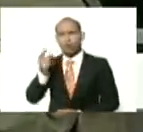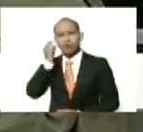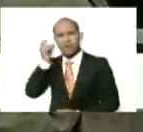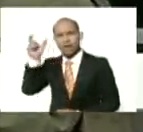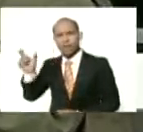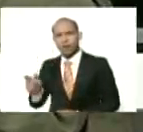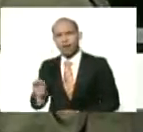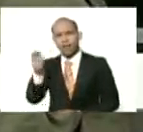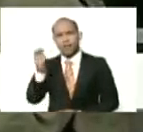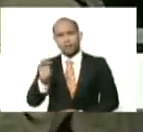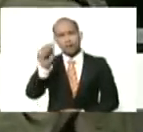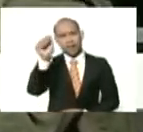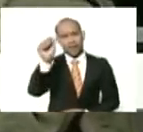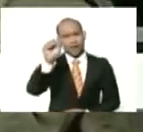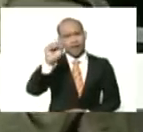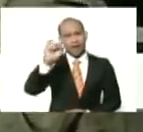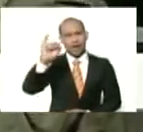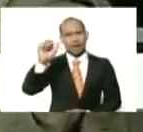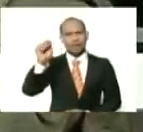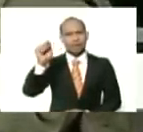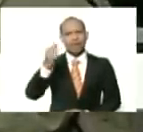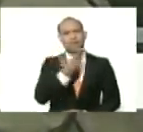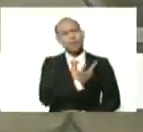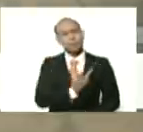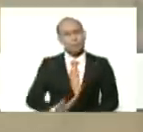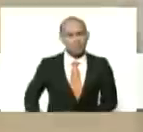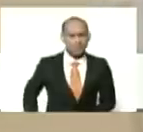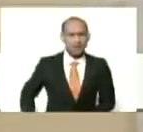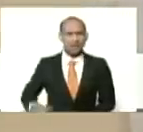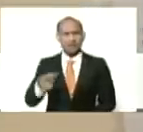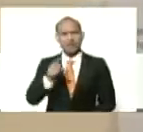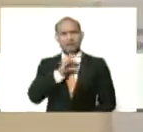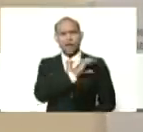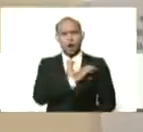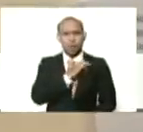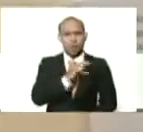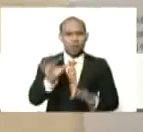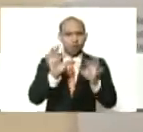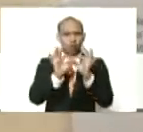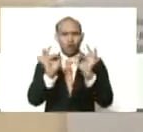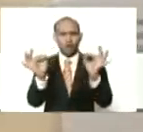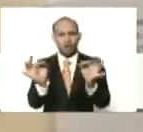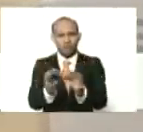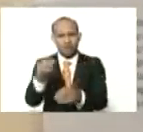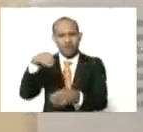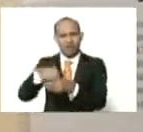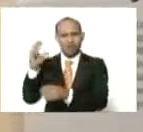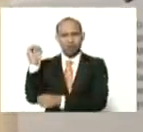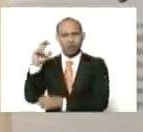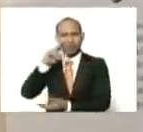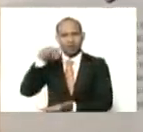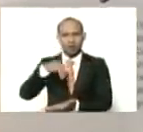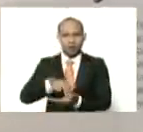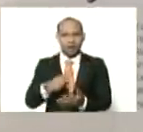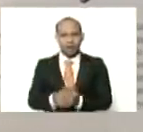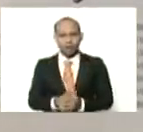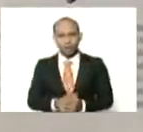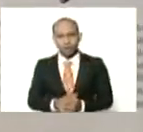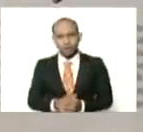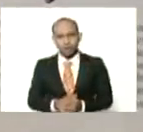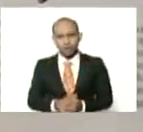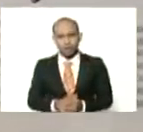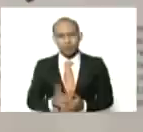nuestra diputada, y presidenta, de la Comisión de Familias, en la Asamblea Nacional, pues,